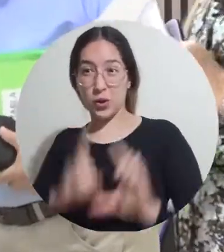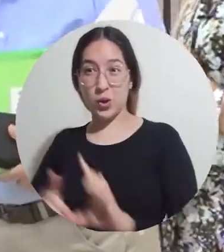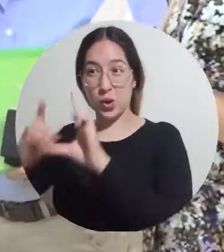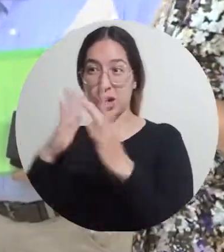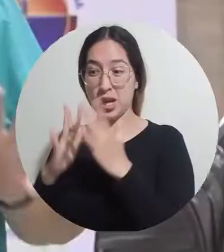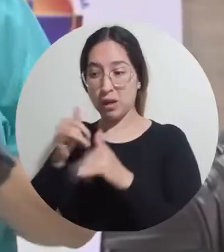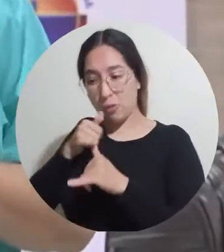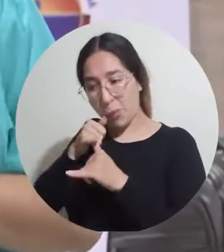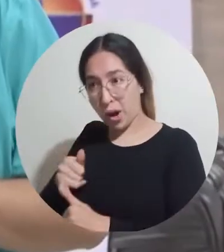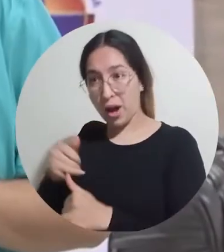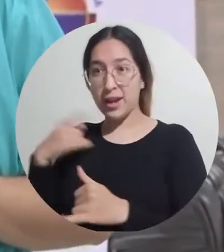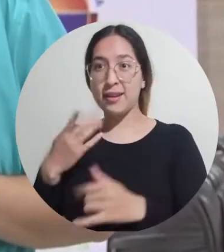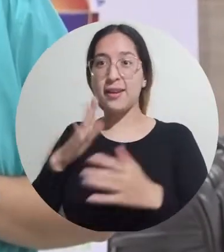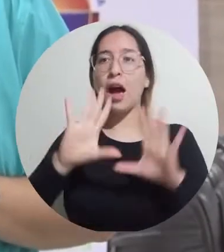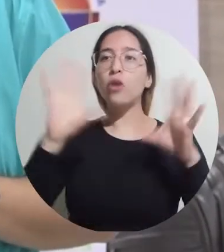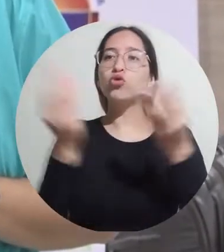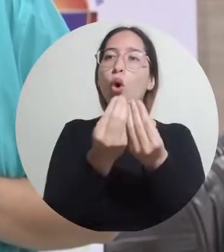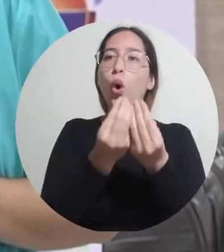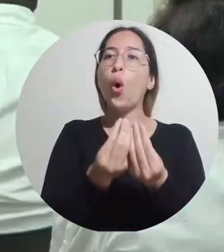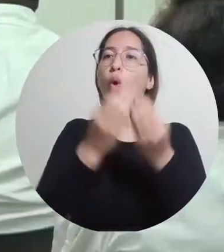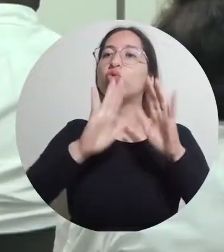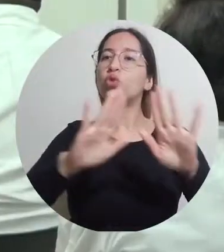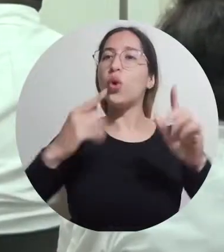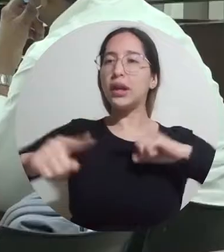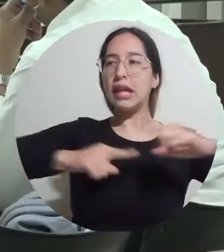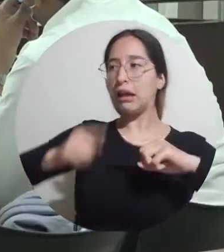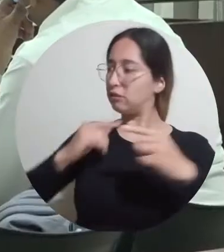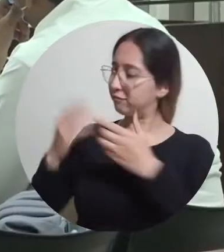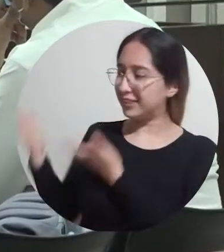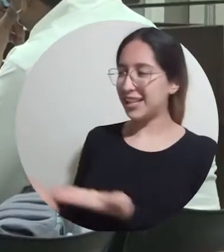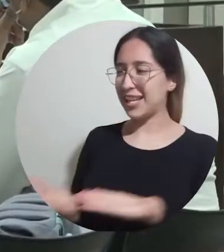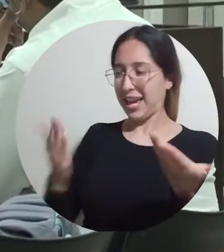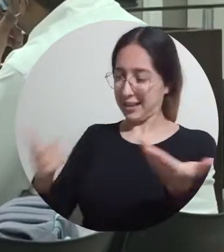ingeniería fueron recibidos por directivos de la Alma Mater.